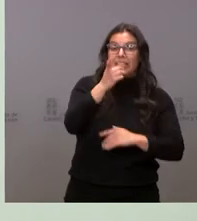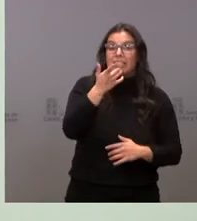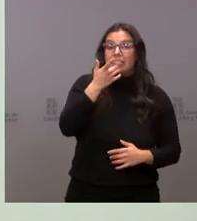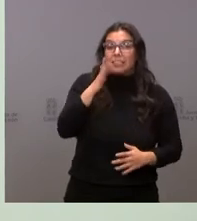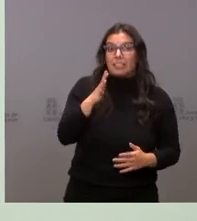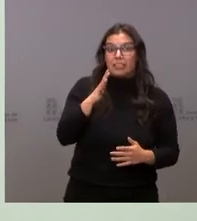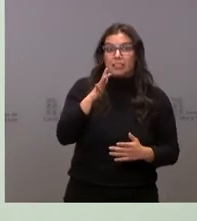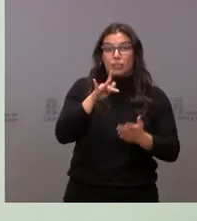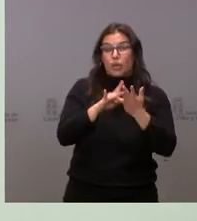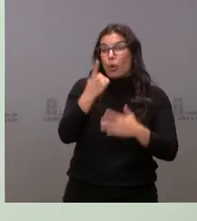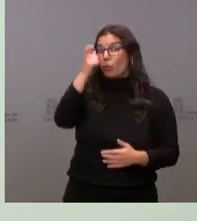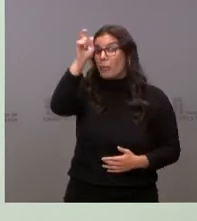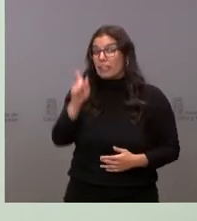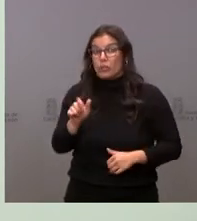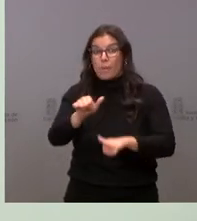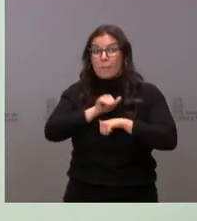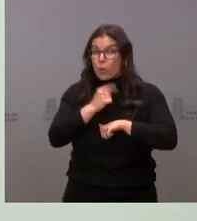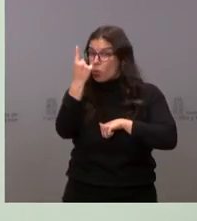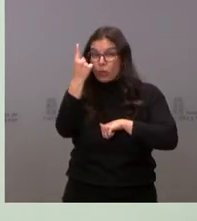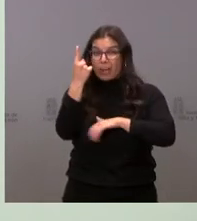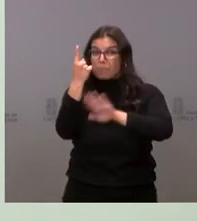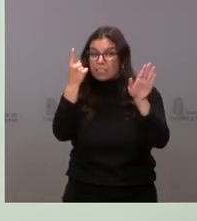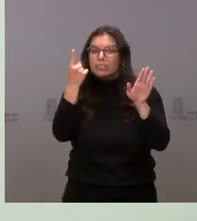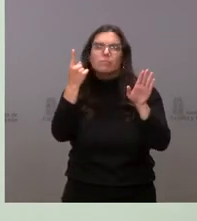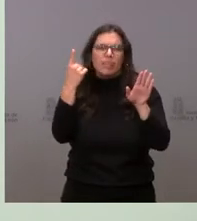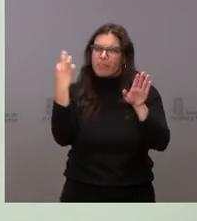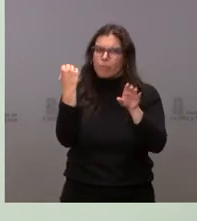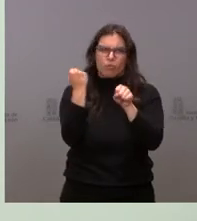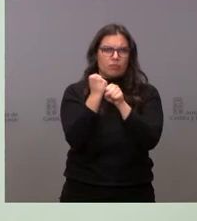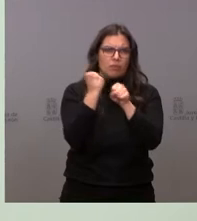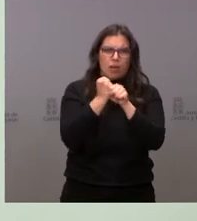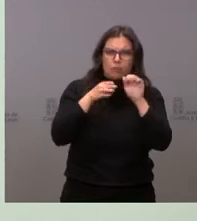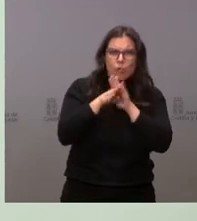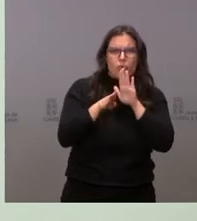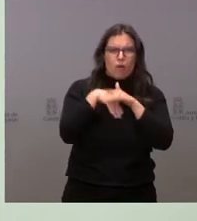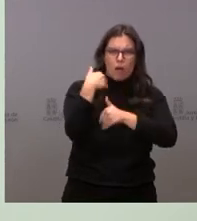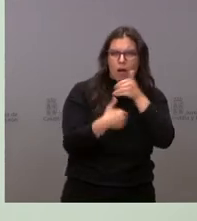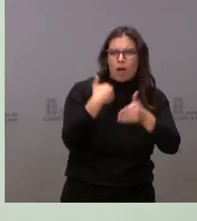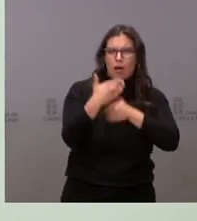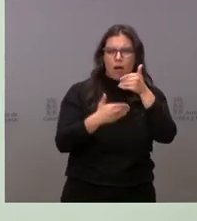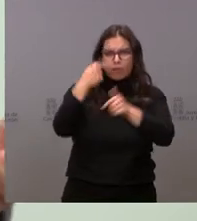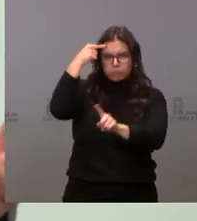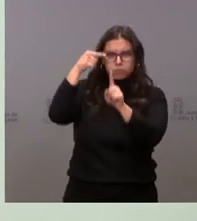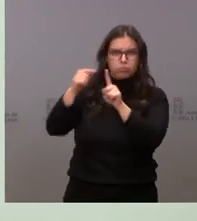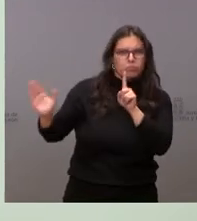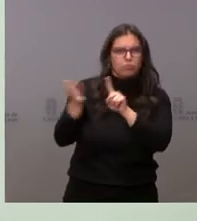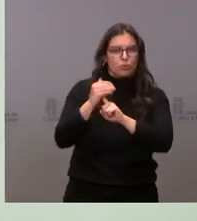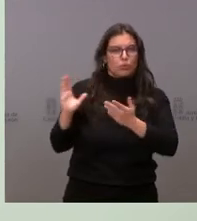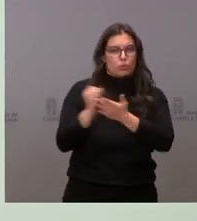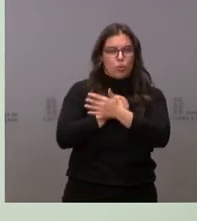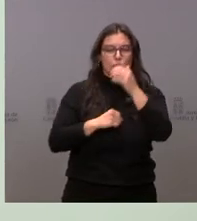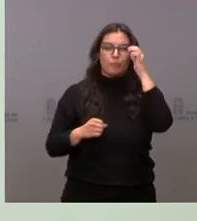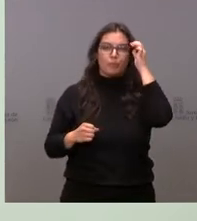una sola persona en situación de desempleo, tenemos que estar todos comprometidos en ese objetivo. Pero